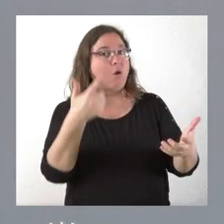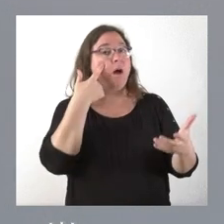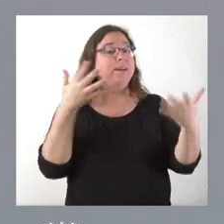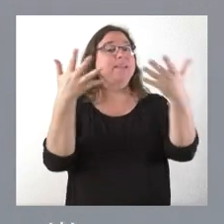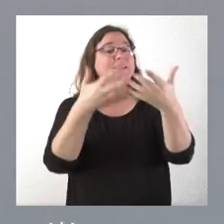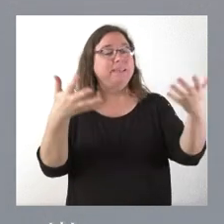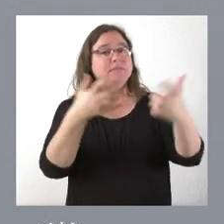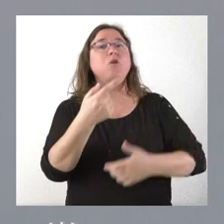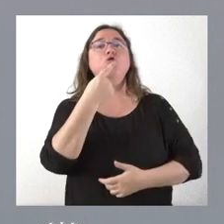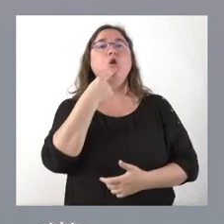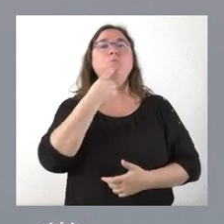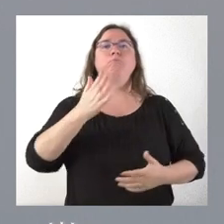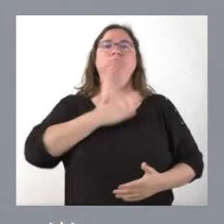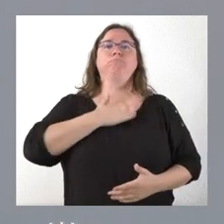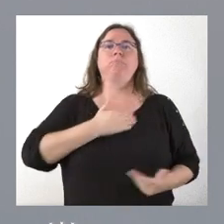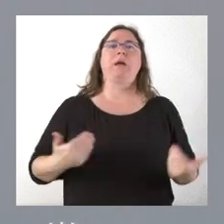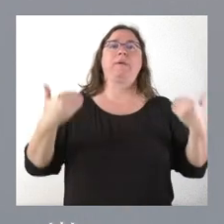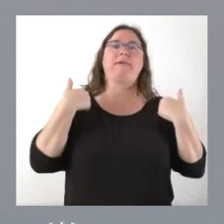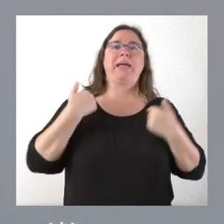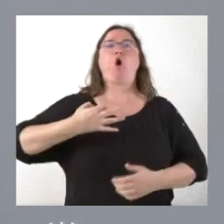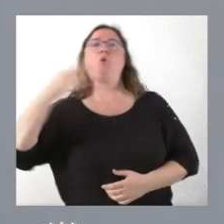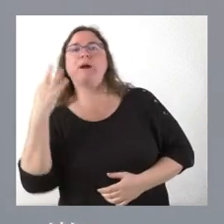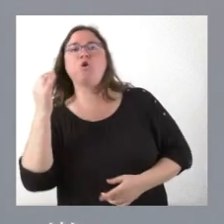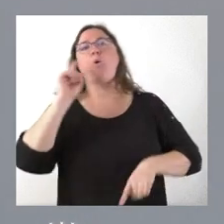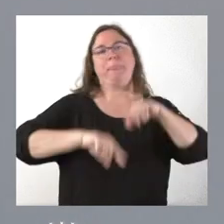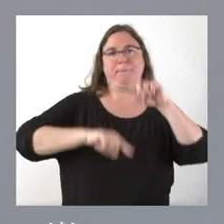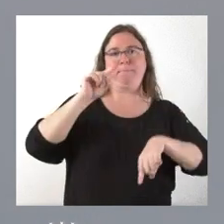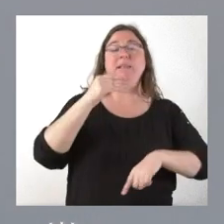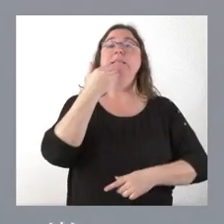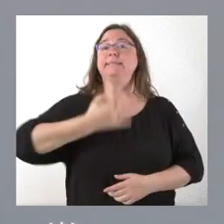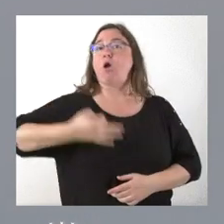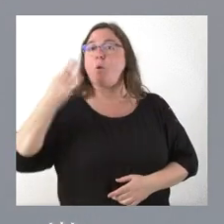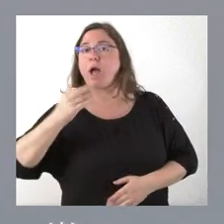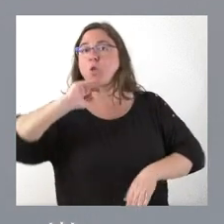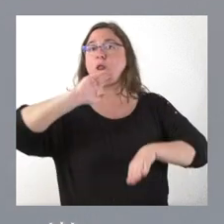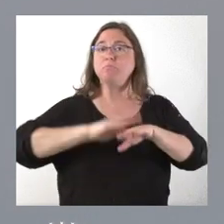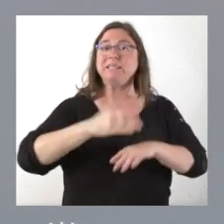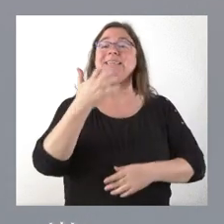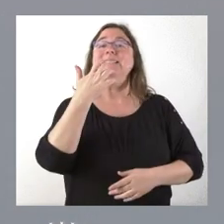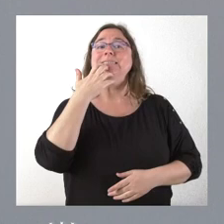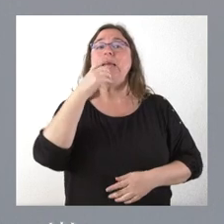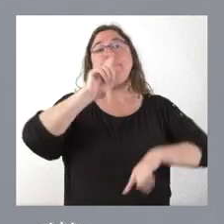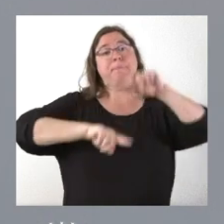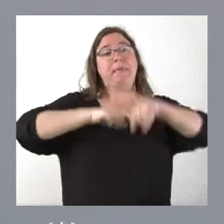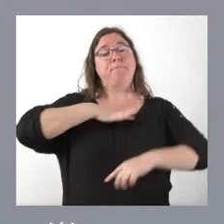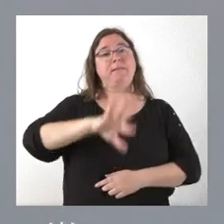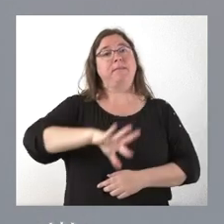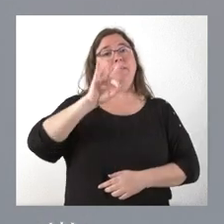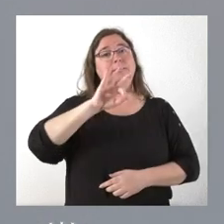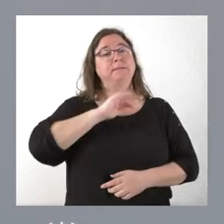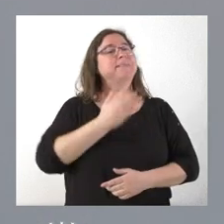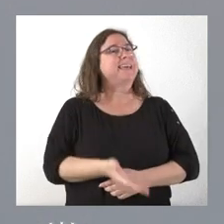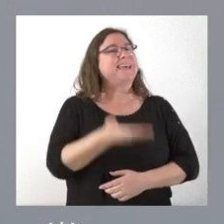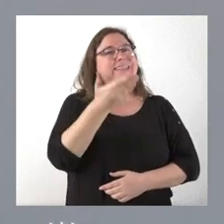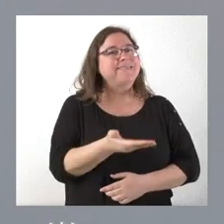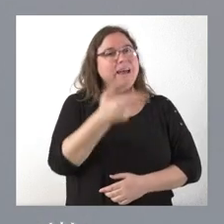cuestiones potestativas y cuestiones obligatorias. Las que sean obligatorias las cumpliremos y las que sean potestativas antepondremos siempre el interés